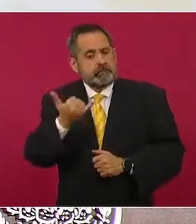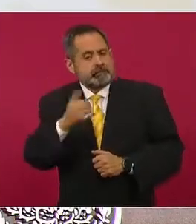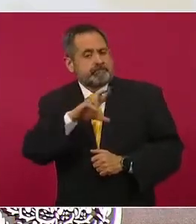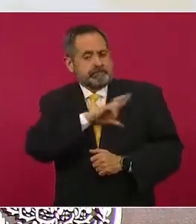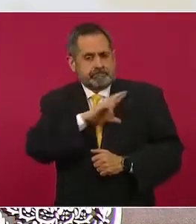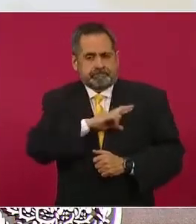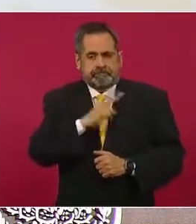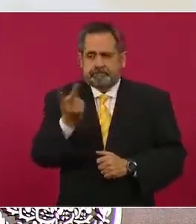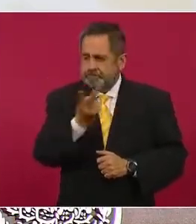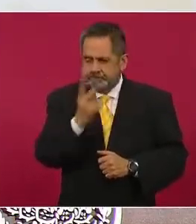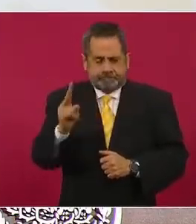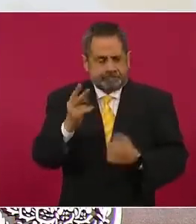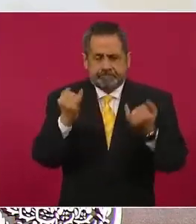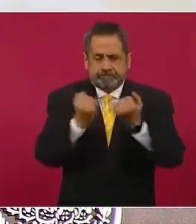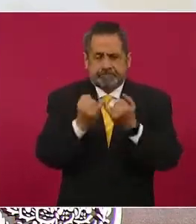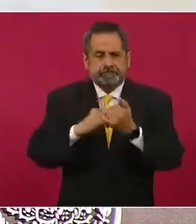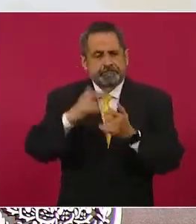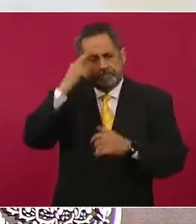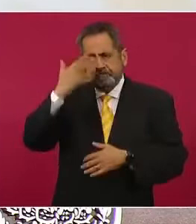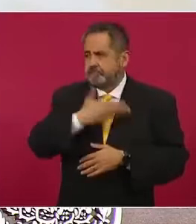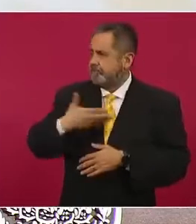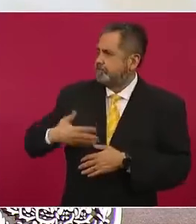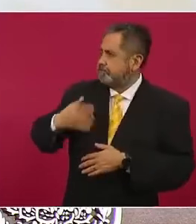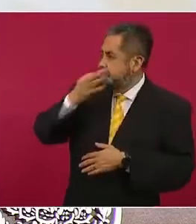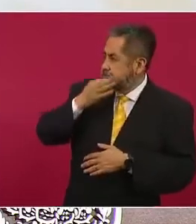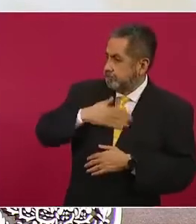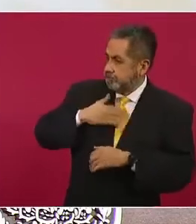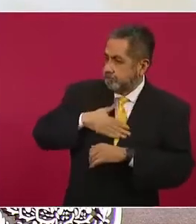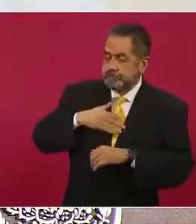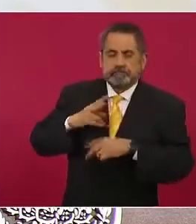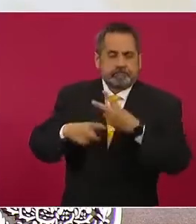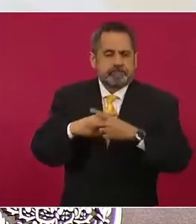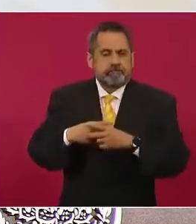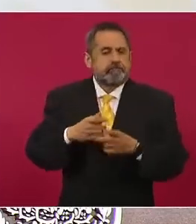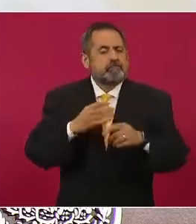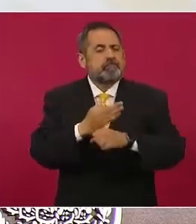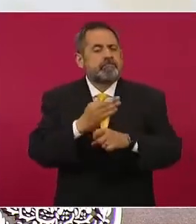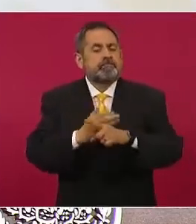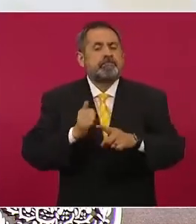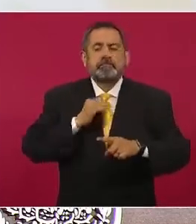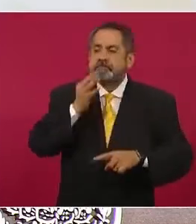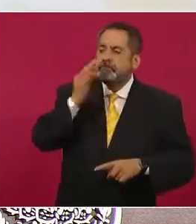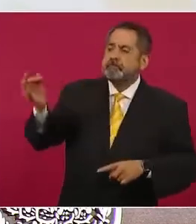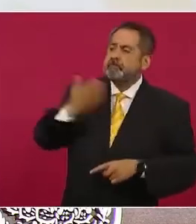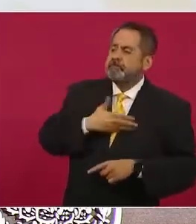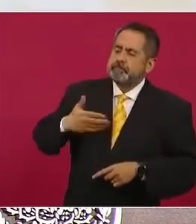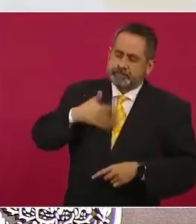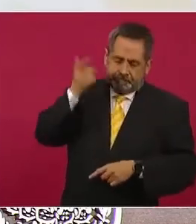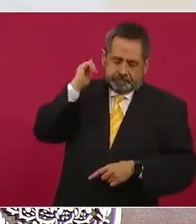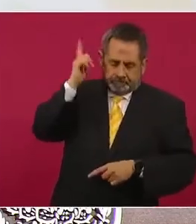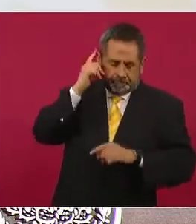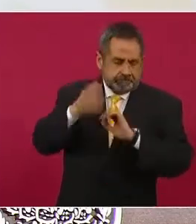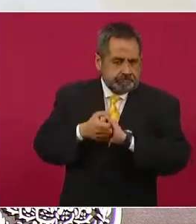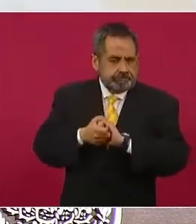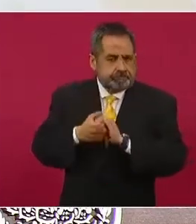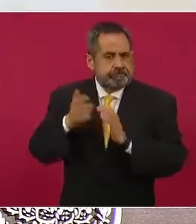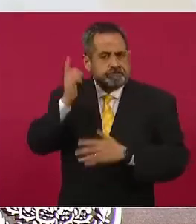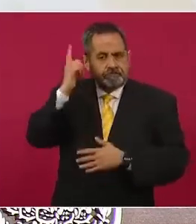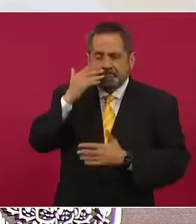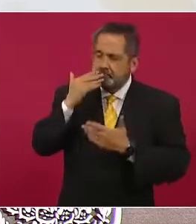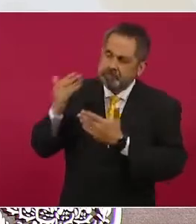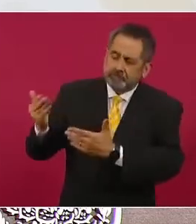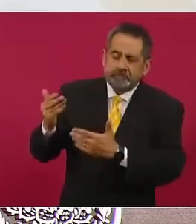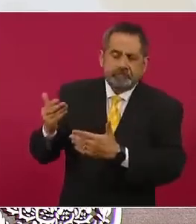también es algo que nos pidió el señor presidente, a quien aprovecho para enviarle un cordial saludo, que todo esté bien